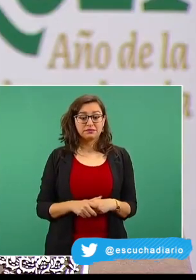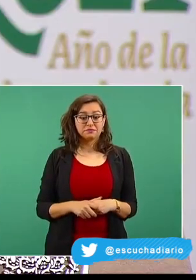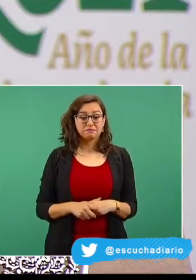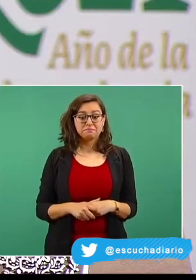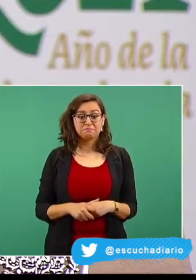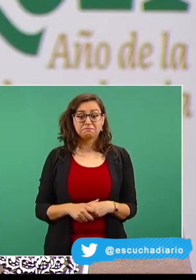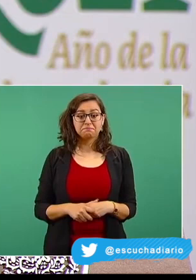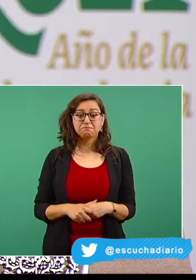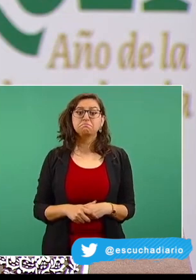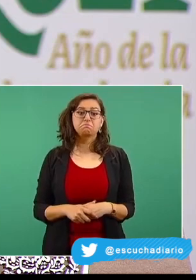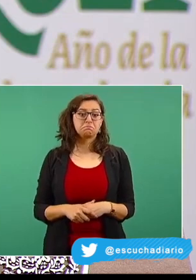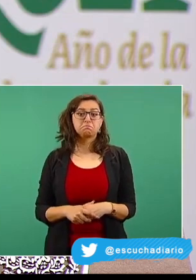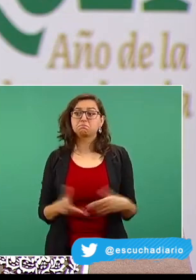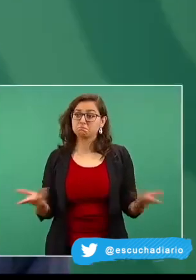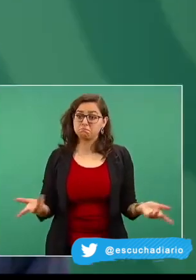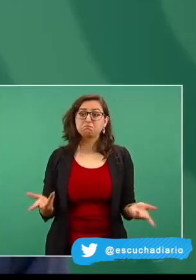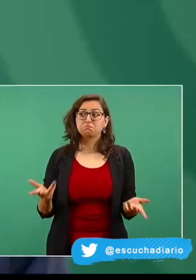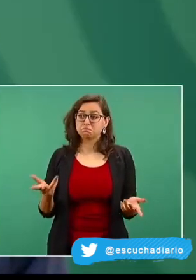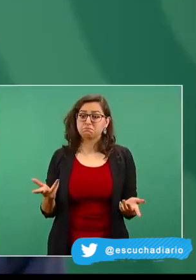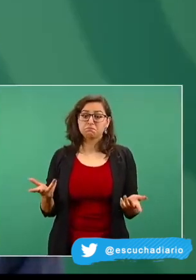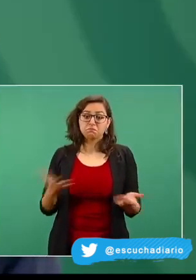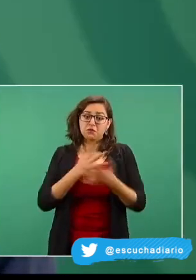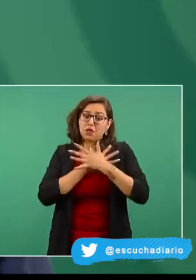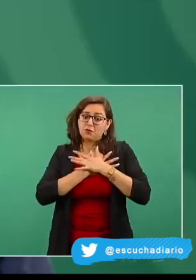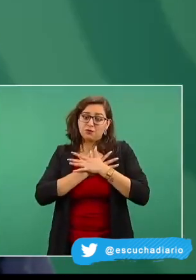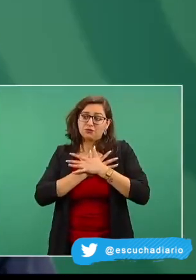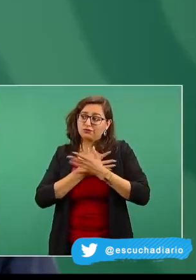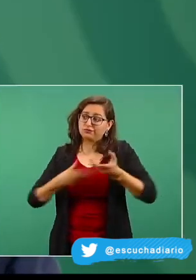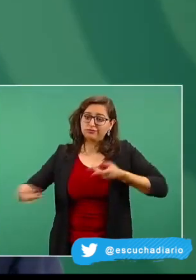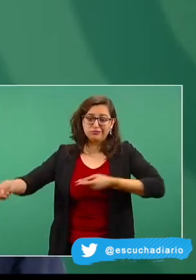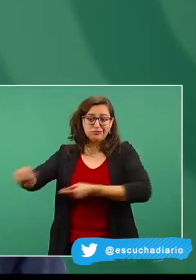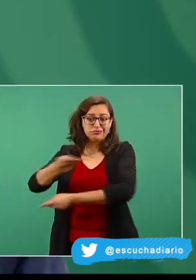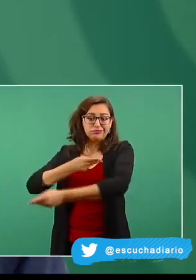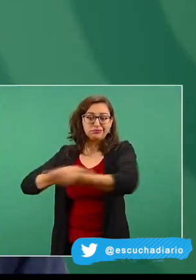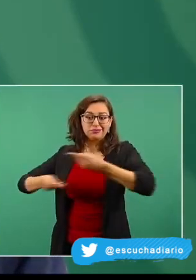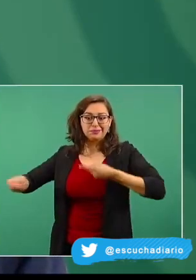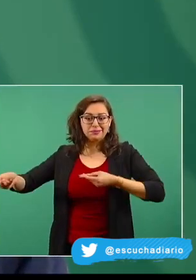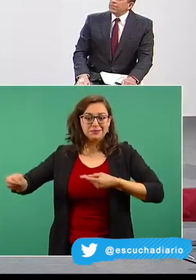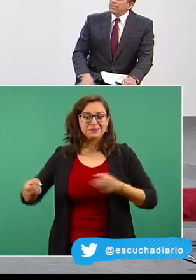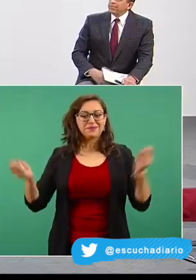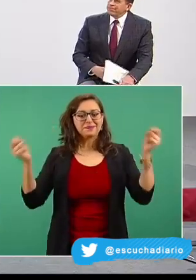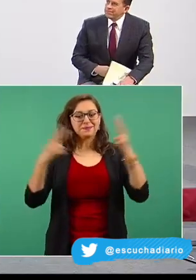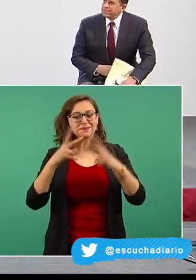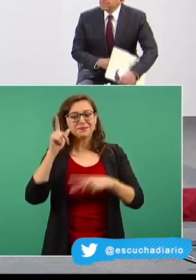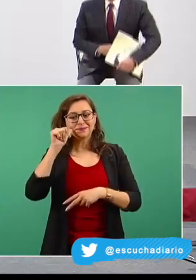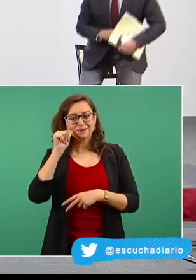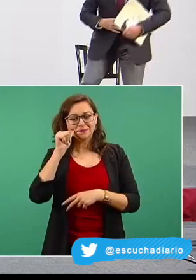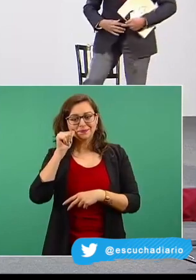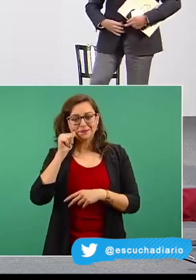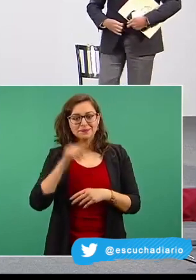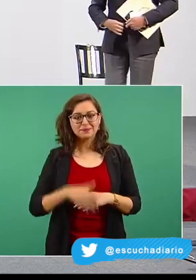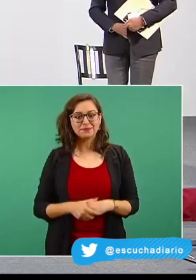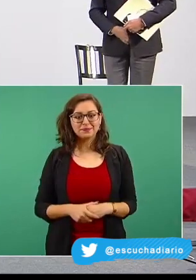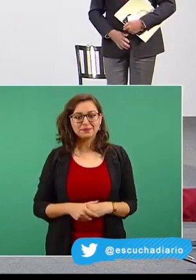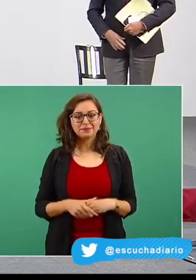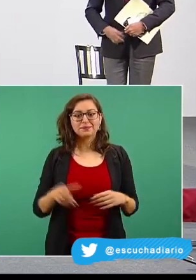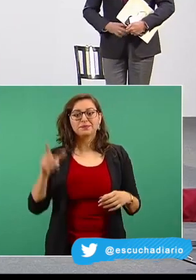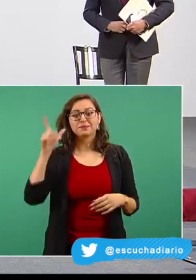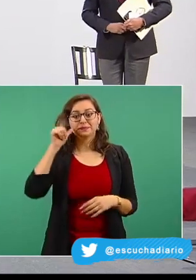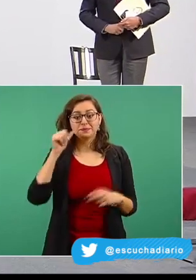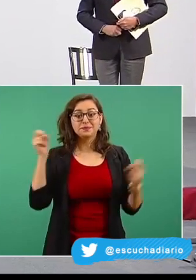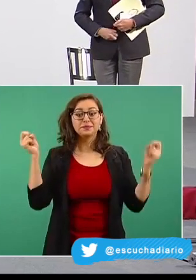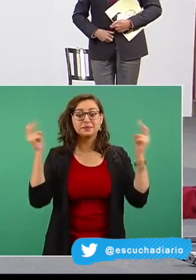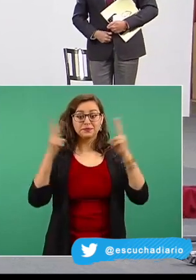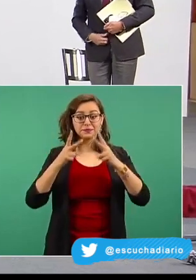y tiene que ser el pueblo correspondido, amor con amor se paga. Bueno, nos vemos mañana, mañana nos vemos.